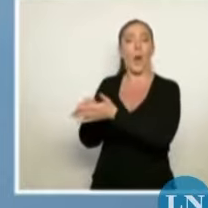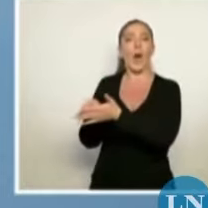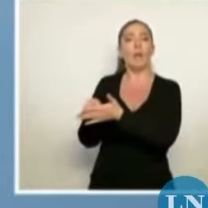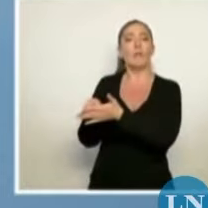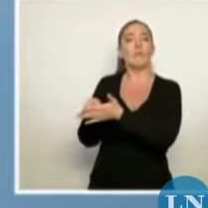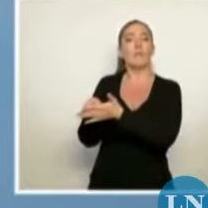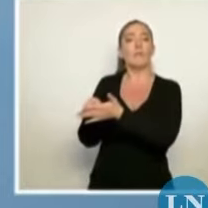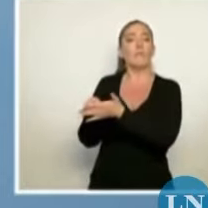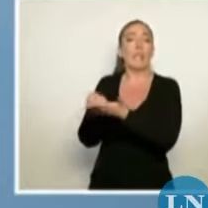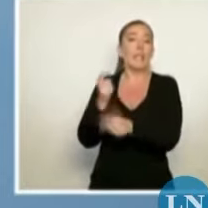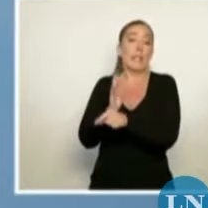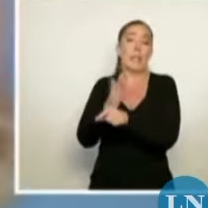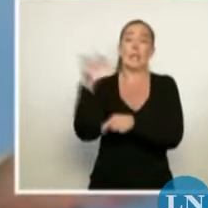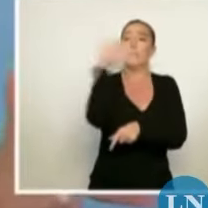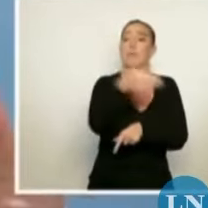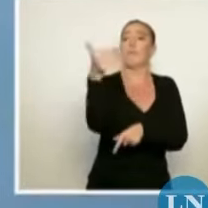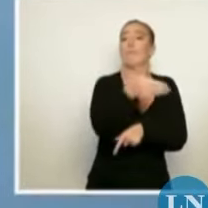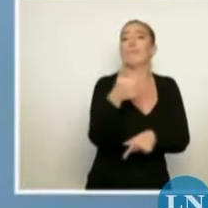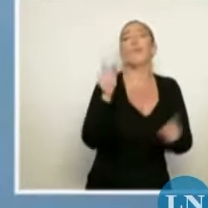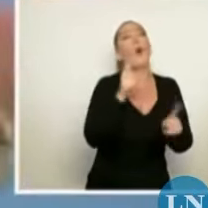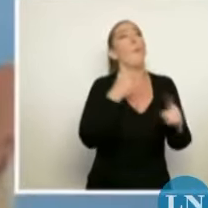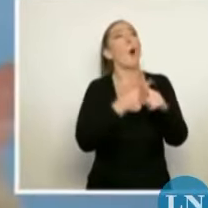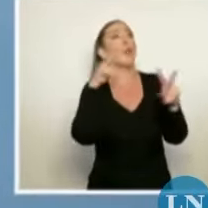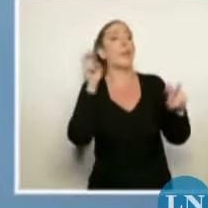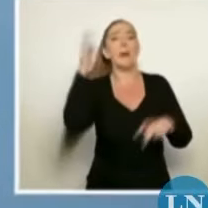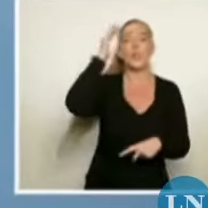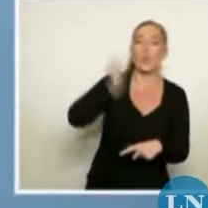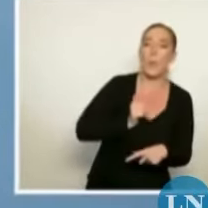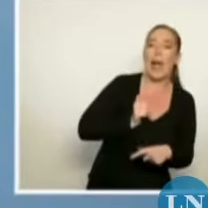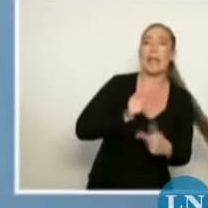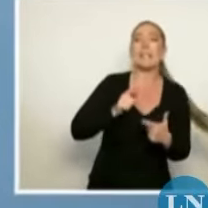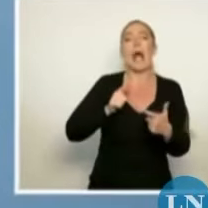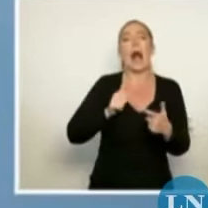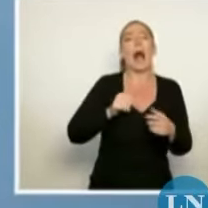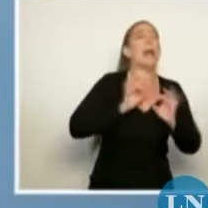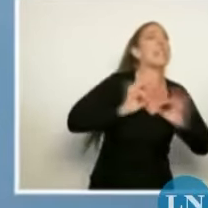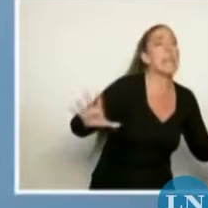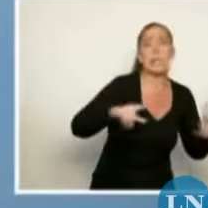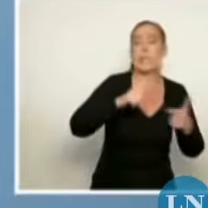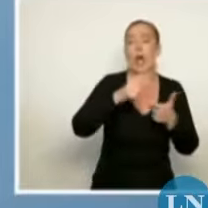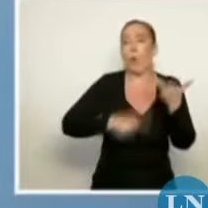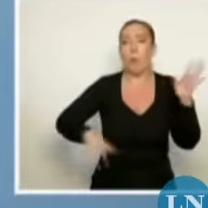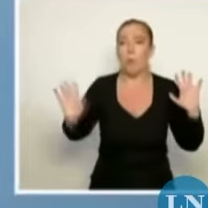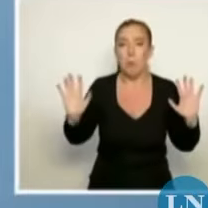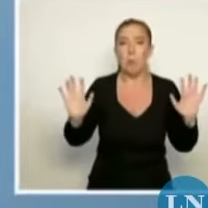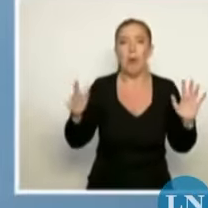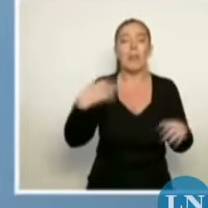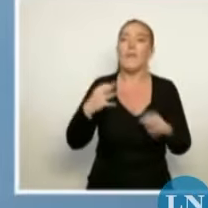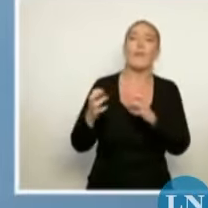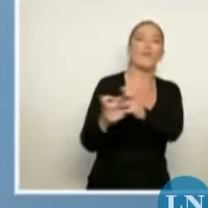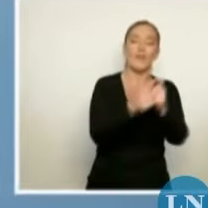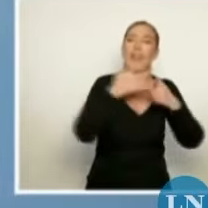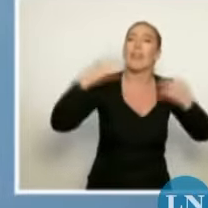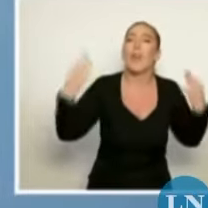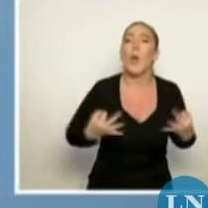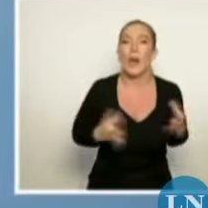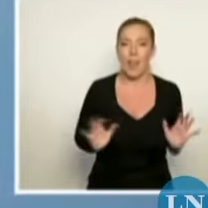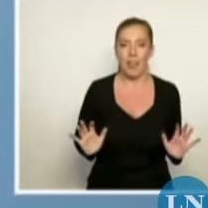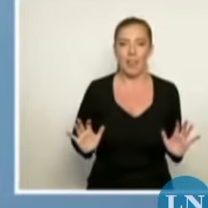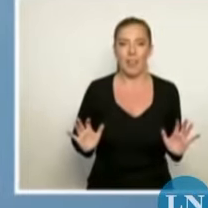no concurrían por suplencia, por licencia, por lo que fue. Tenemos que discutir en serio,